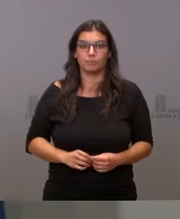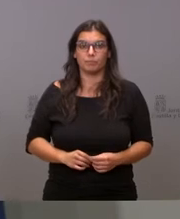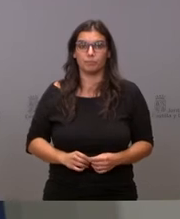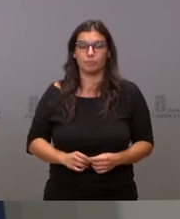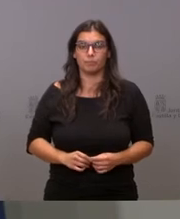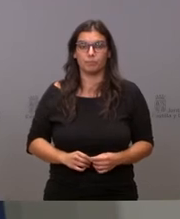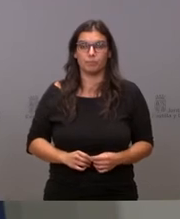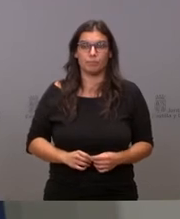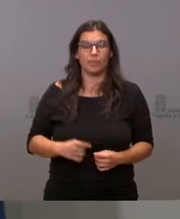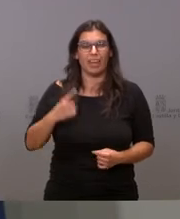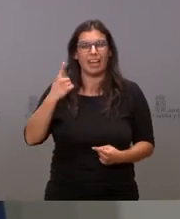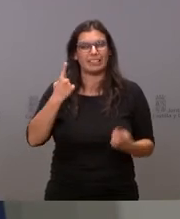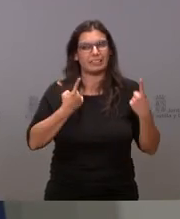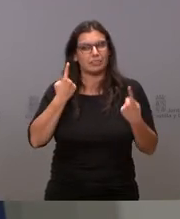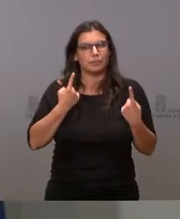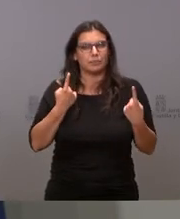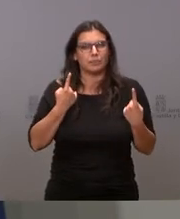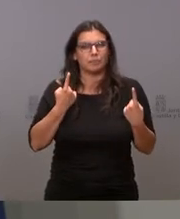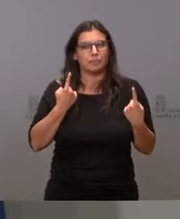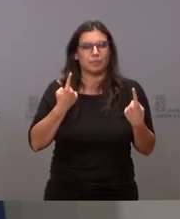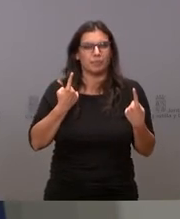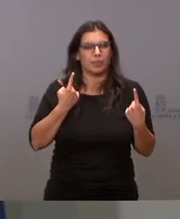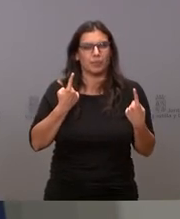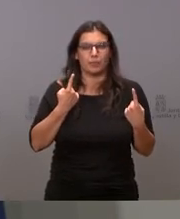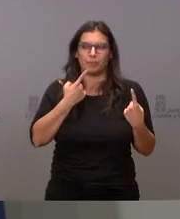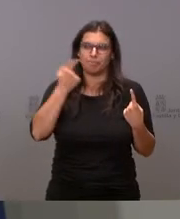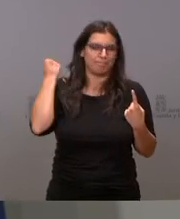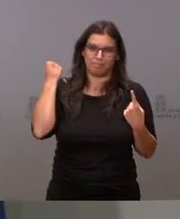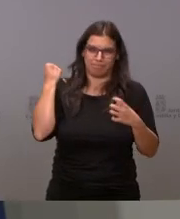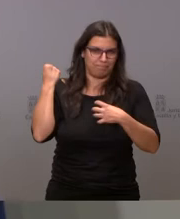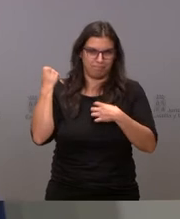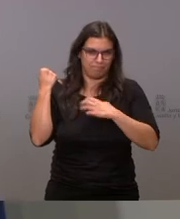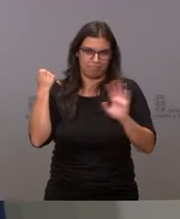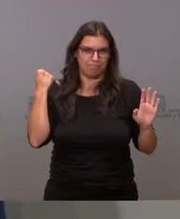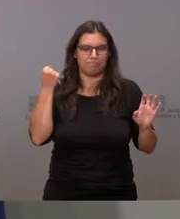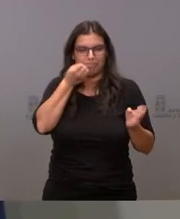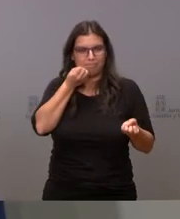hay alguna cosa que no me voy a resistir a comentar